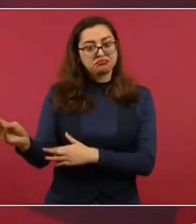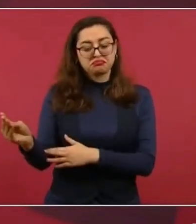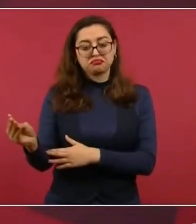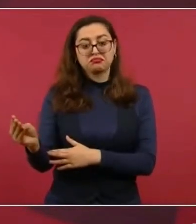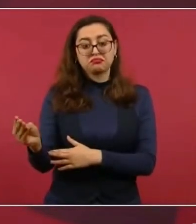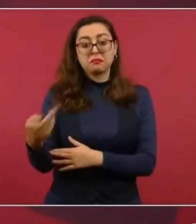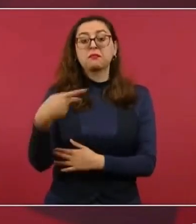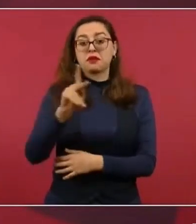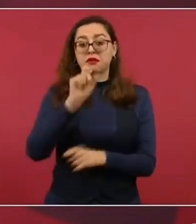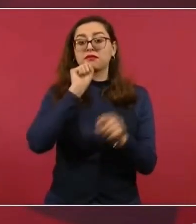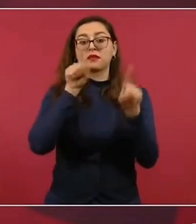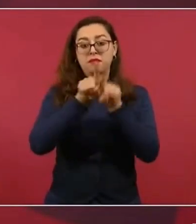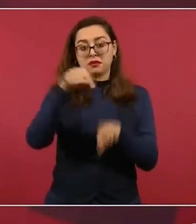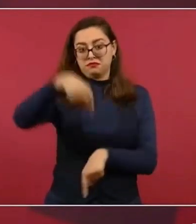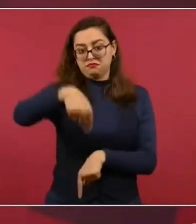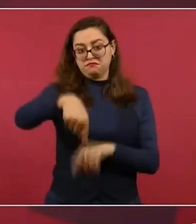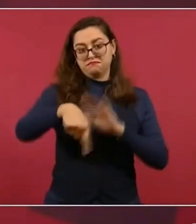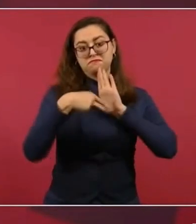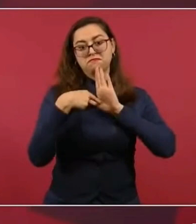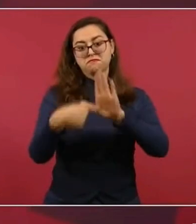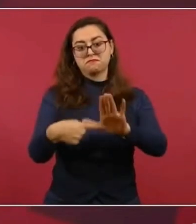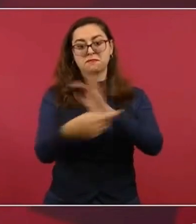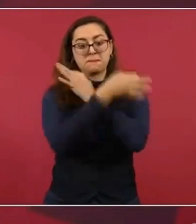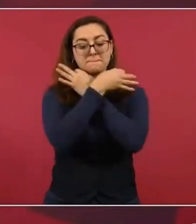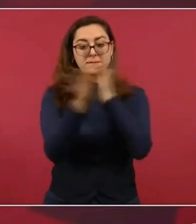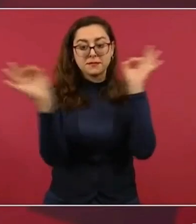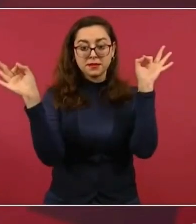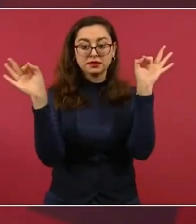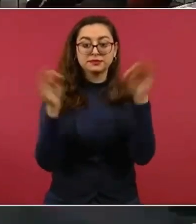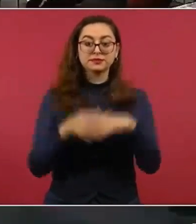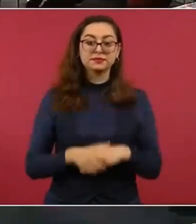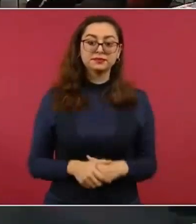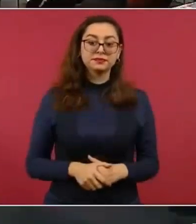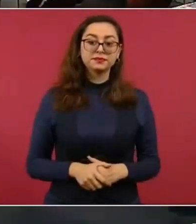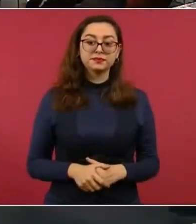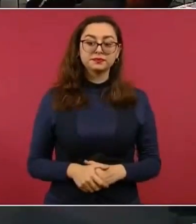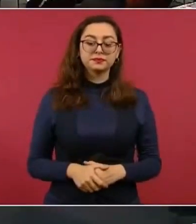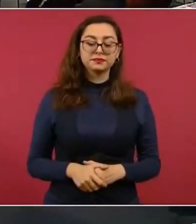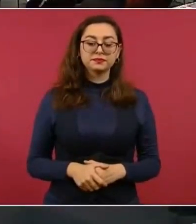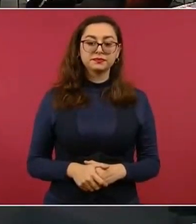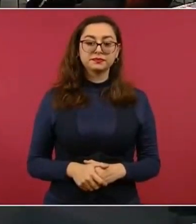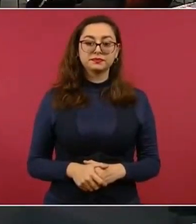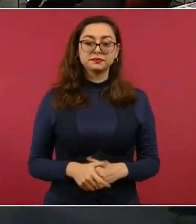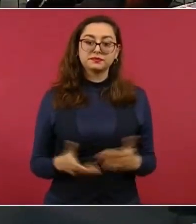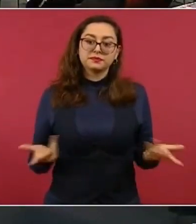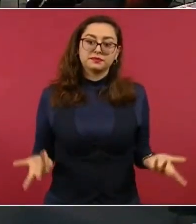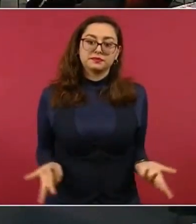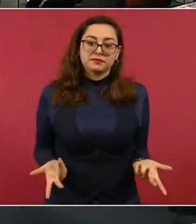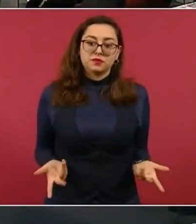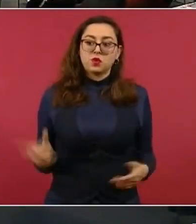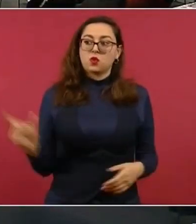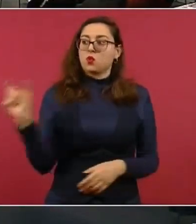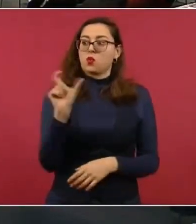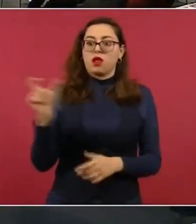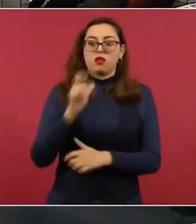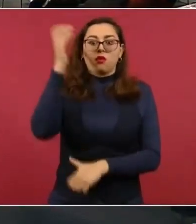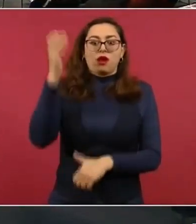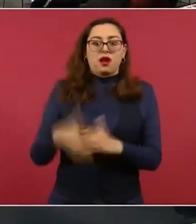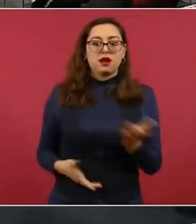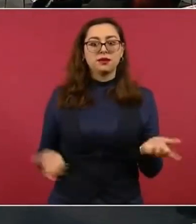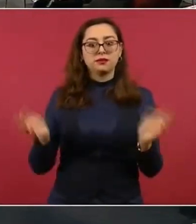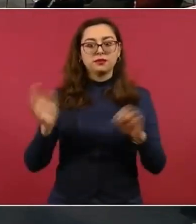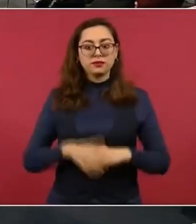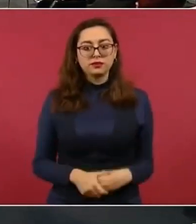si no lo vamos a denunciar, porque si no, no avanzamos.